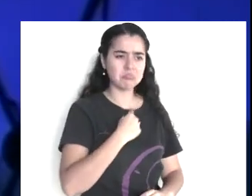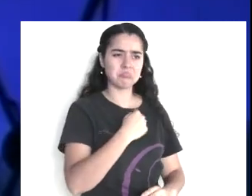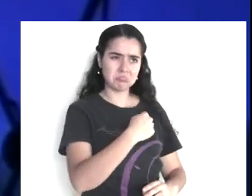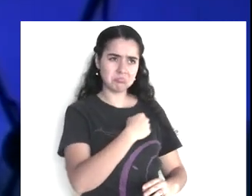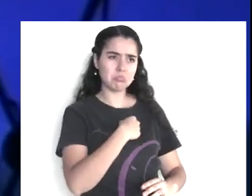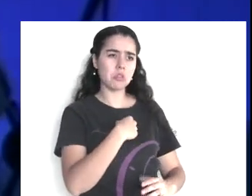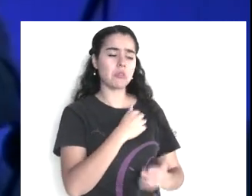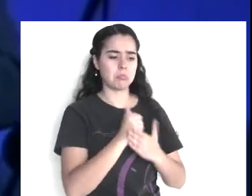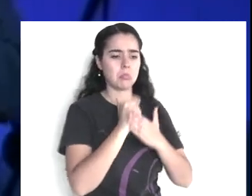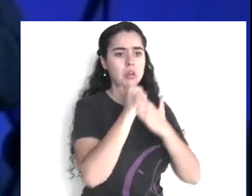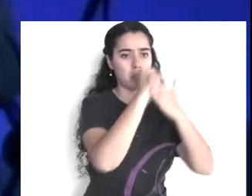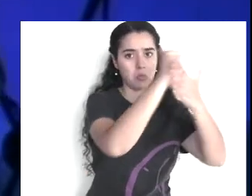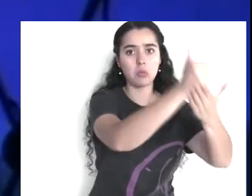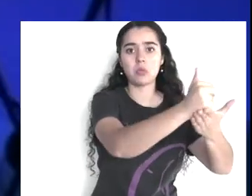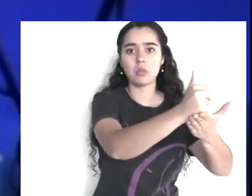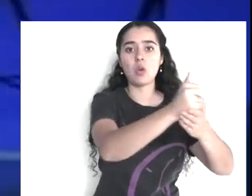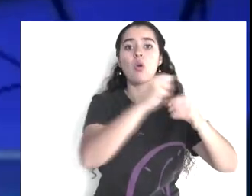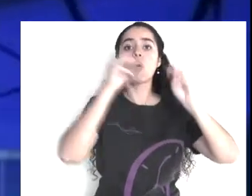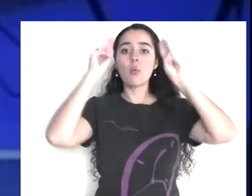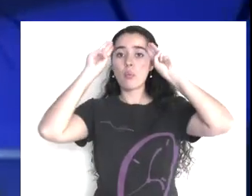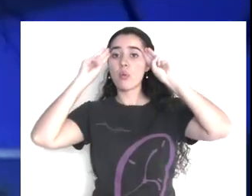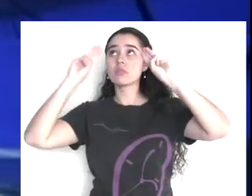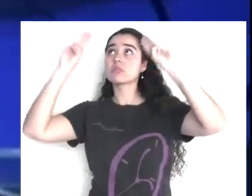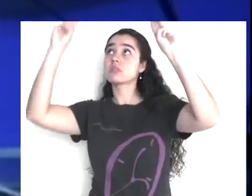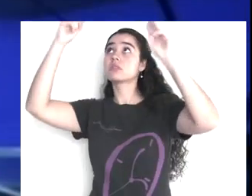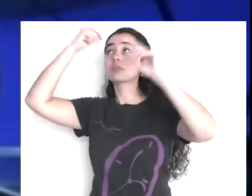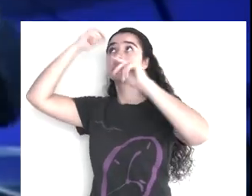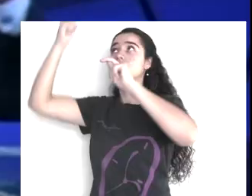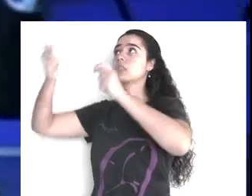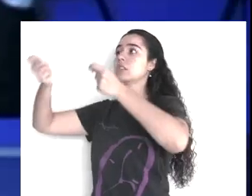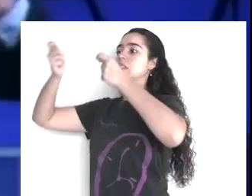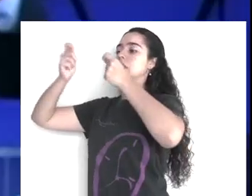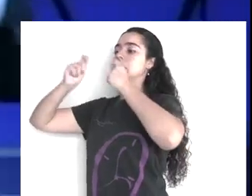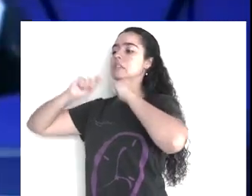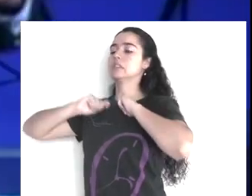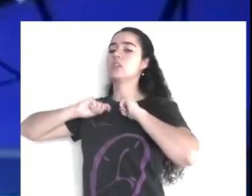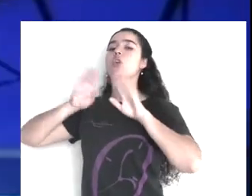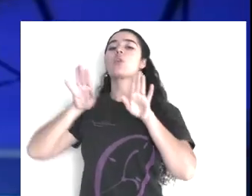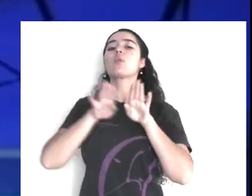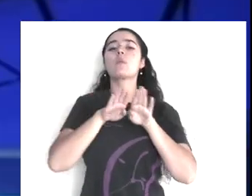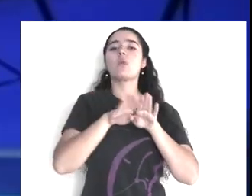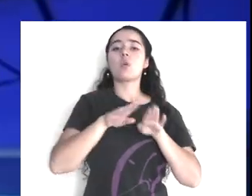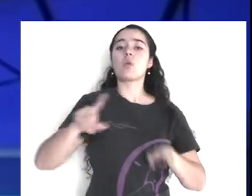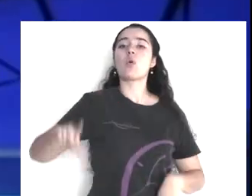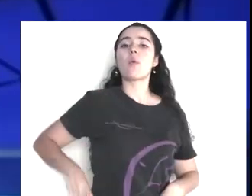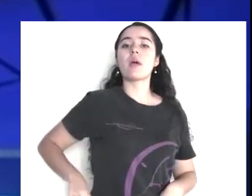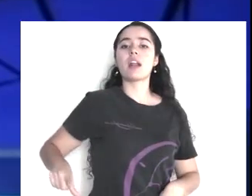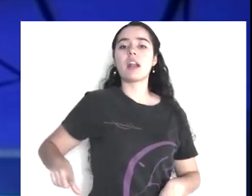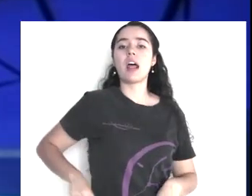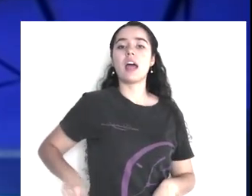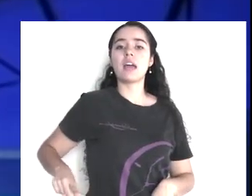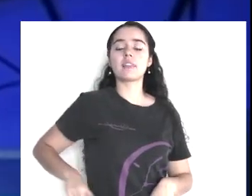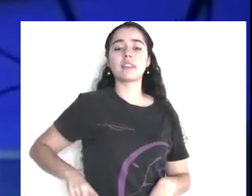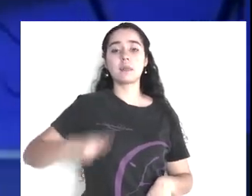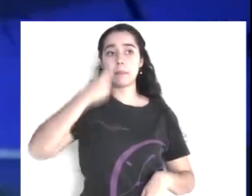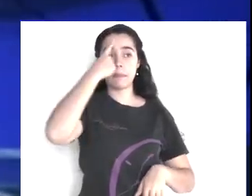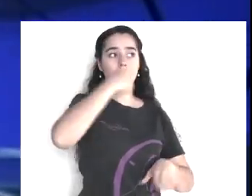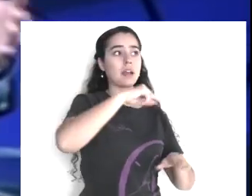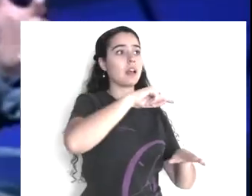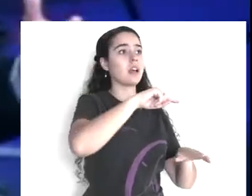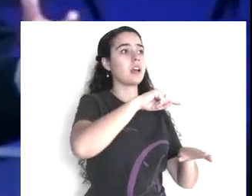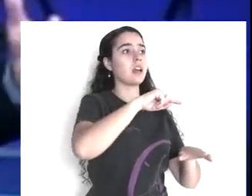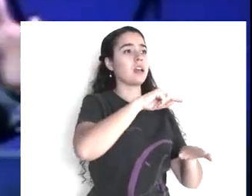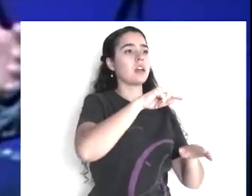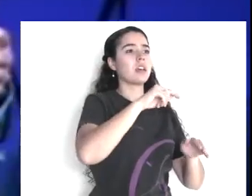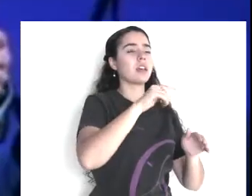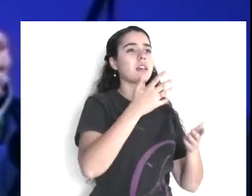claro, se entiende que Moisés, pues era el que Dios, había elegido, ya habían pasado muchos años, había cometido muchos errores, pero había